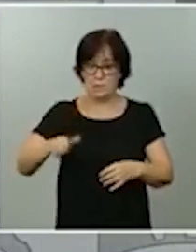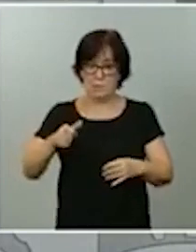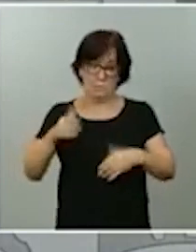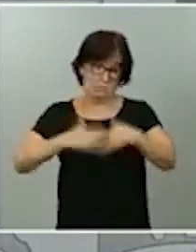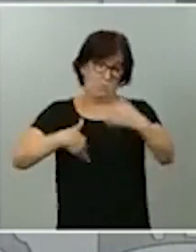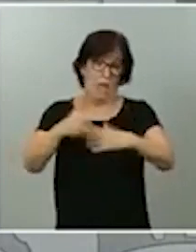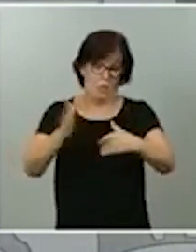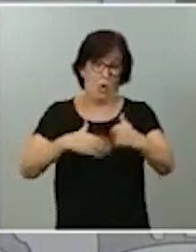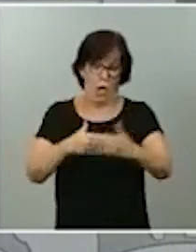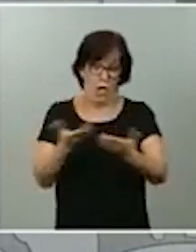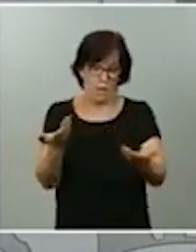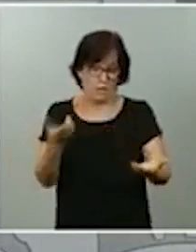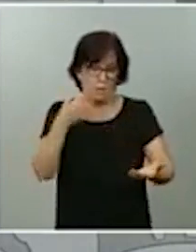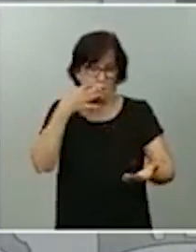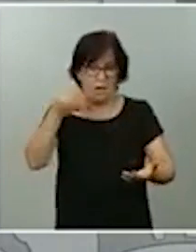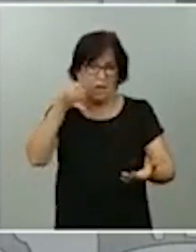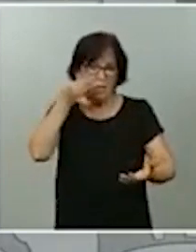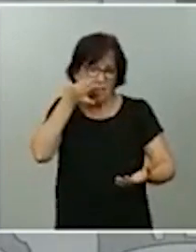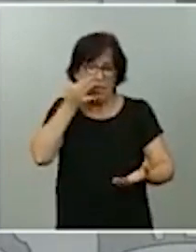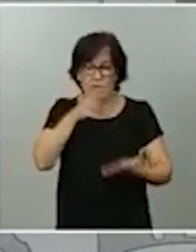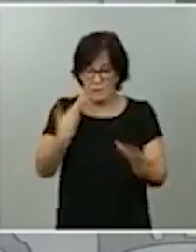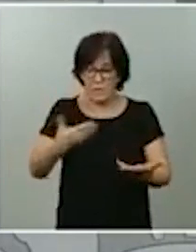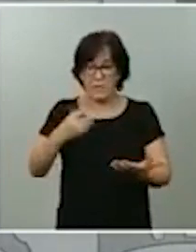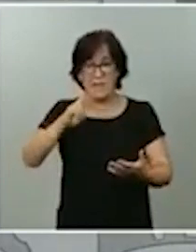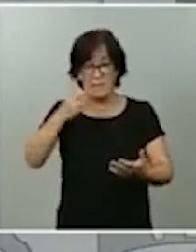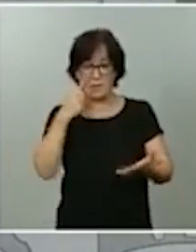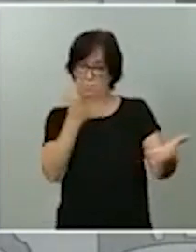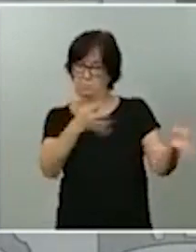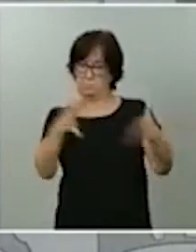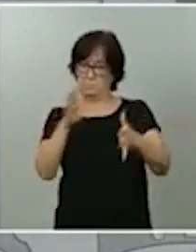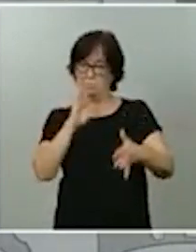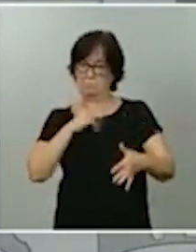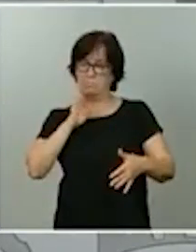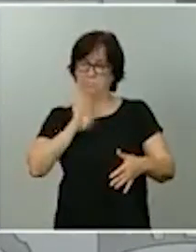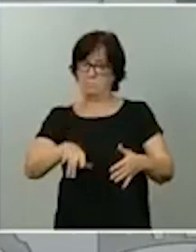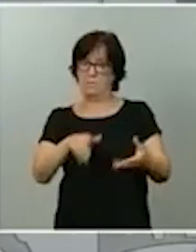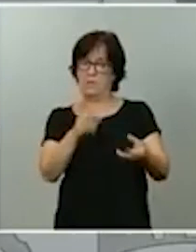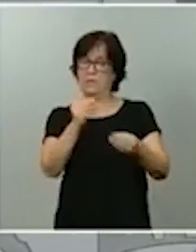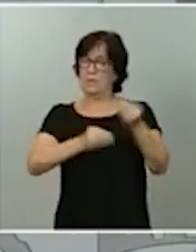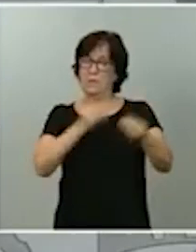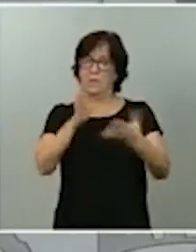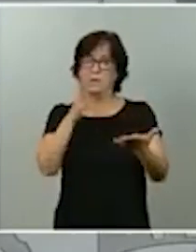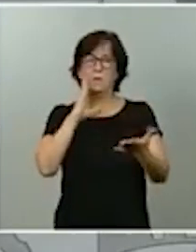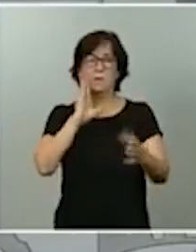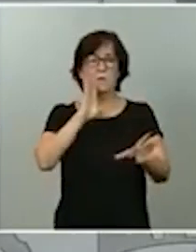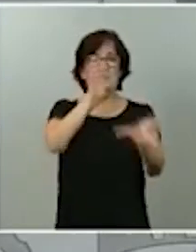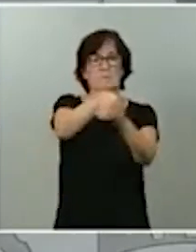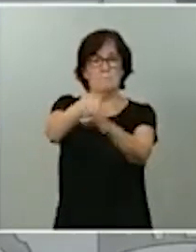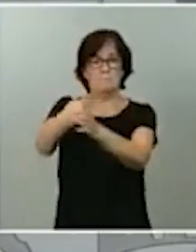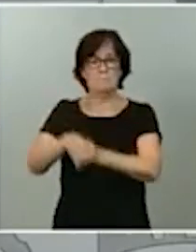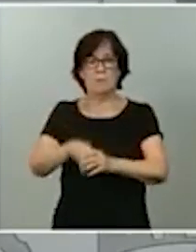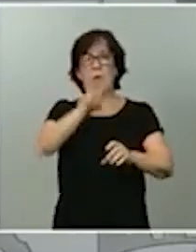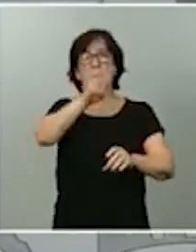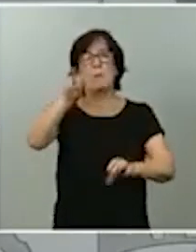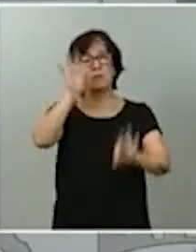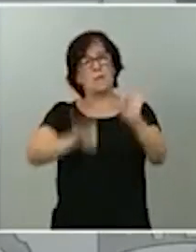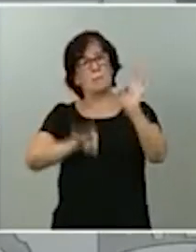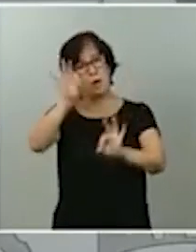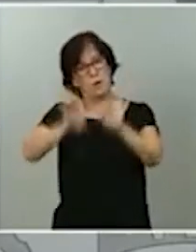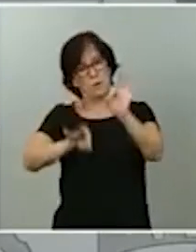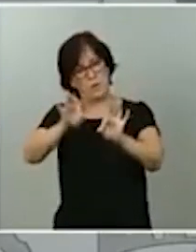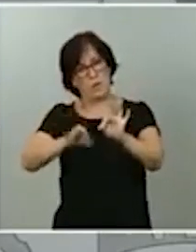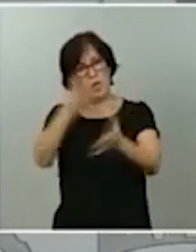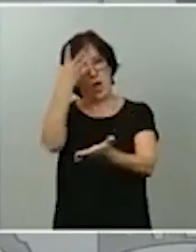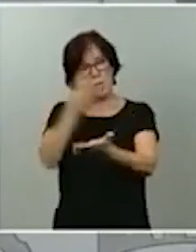además, según las estimaciones que manejamos, una implantación por encima del 20% de estas aplicaciones podría